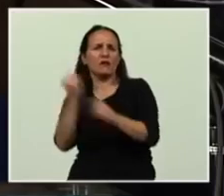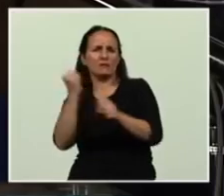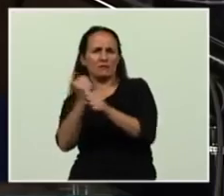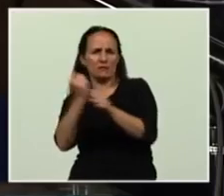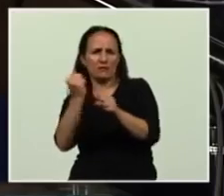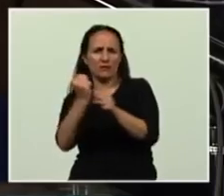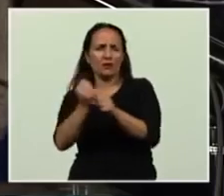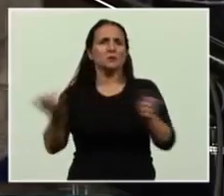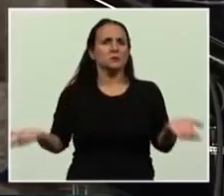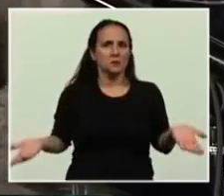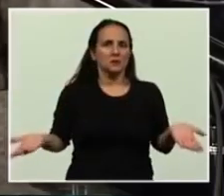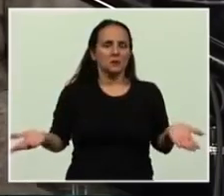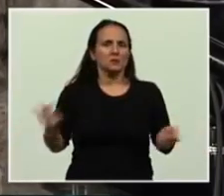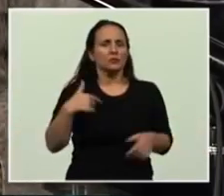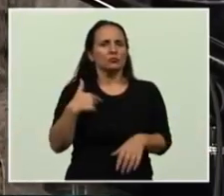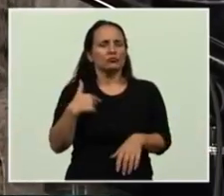Digo, entonces,